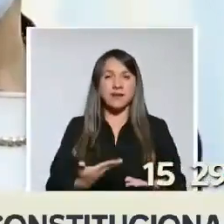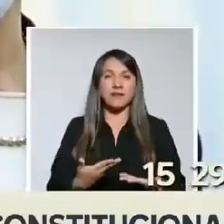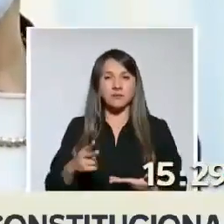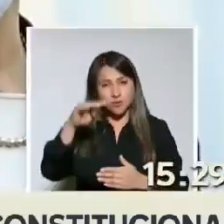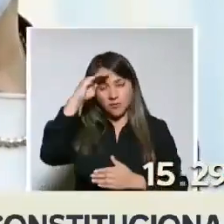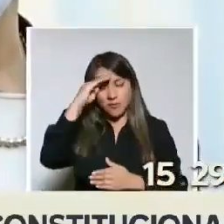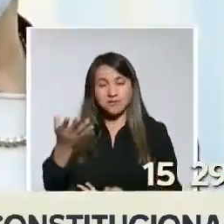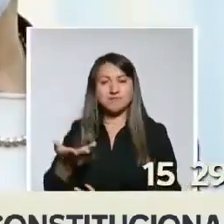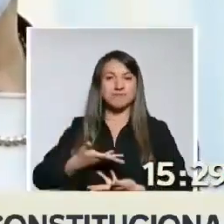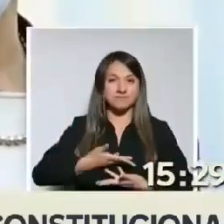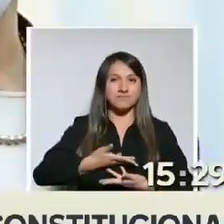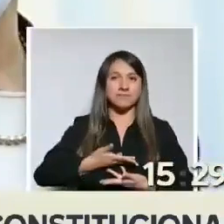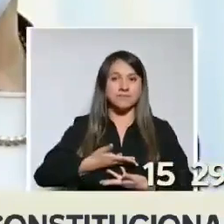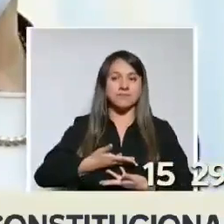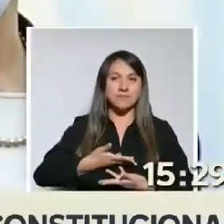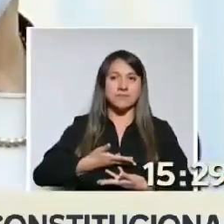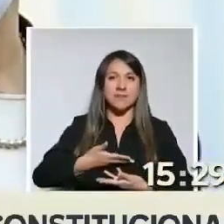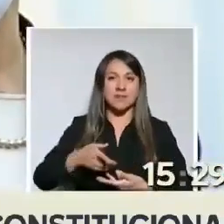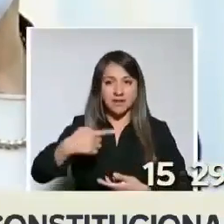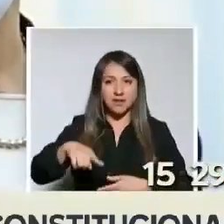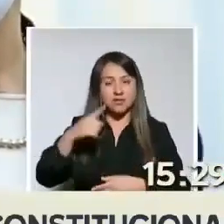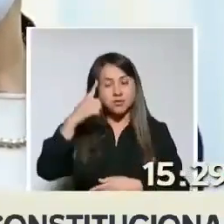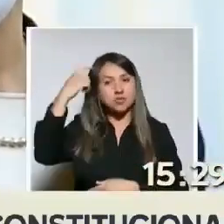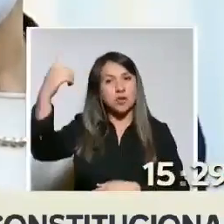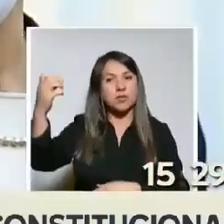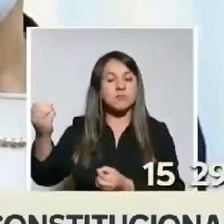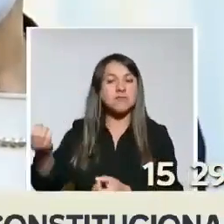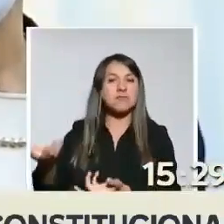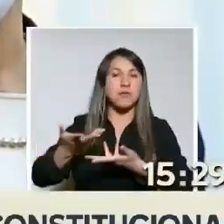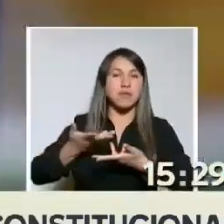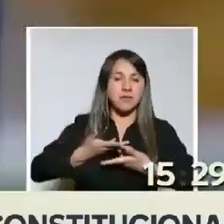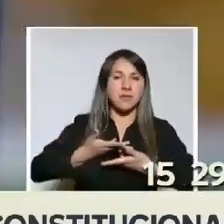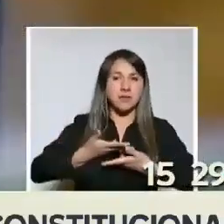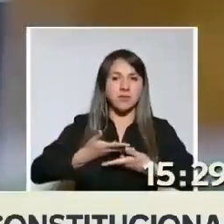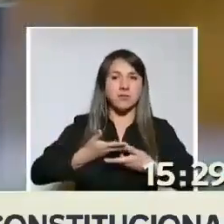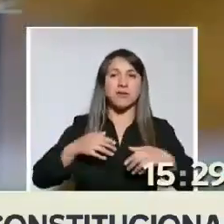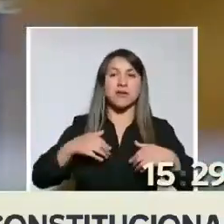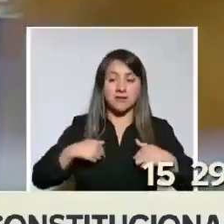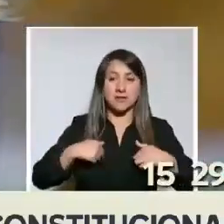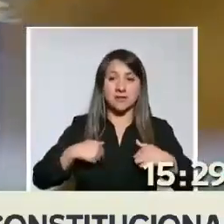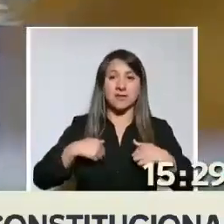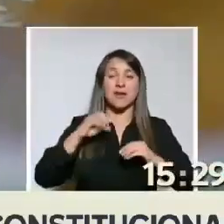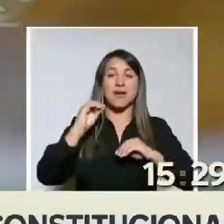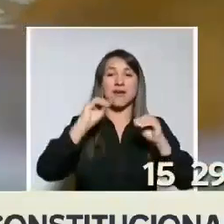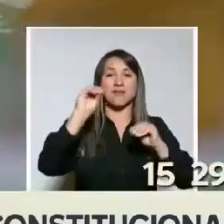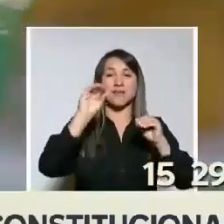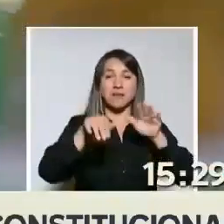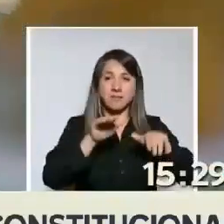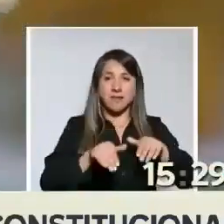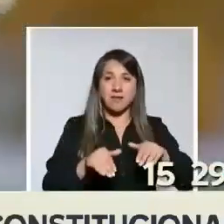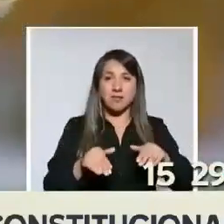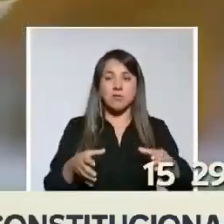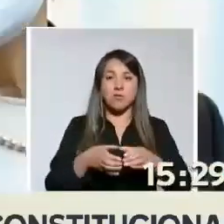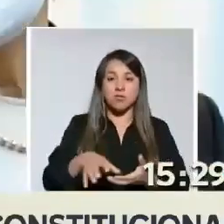confianza y depositaron sus sueños en el llamado que hiciera la Nación Mapuche